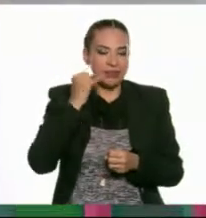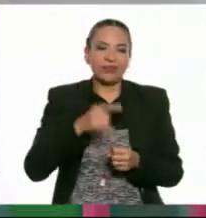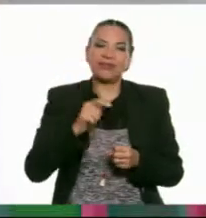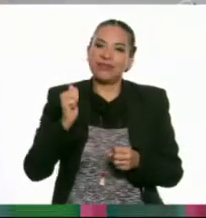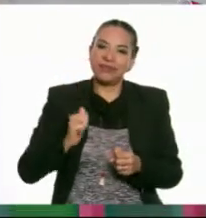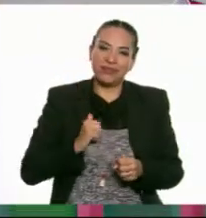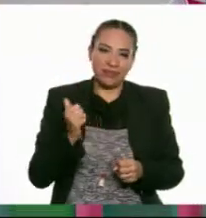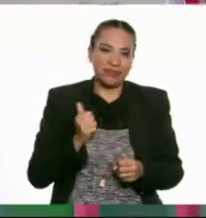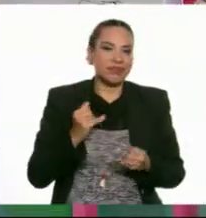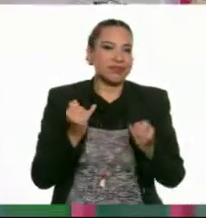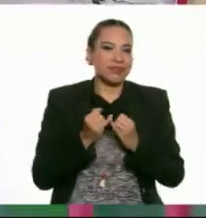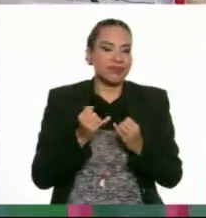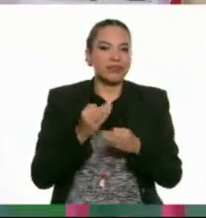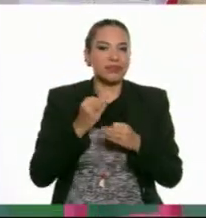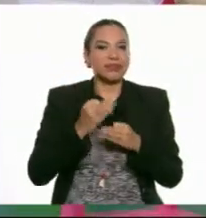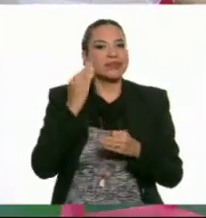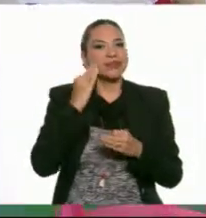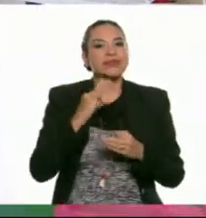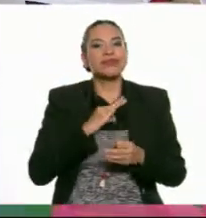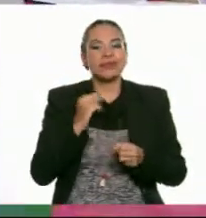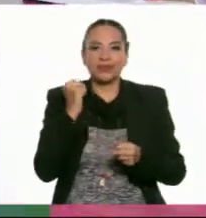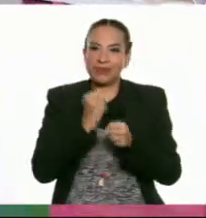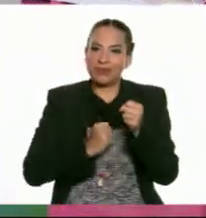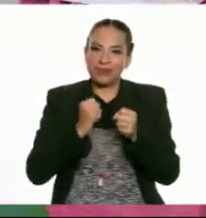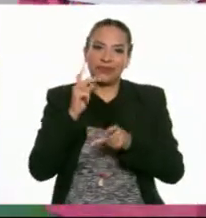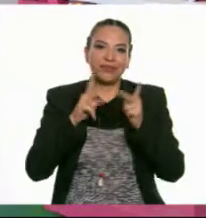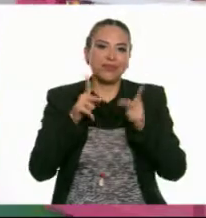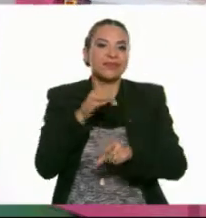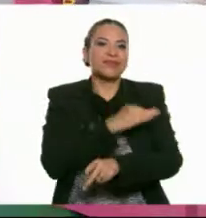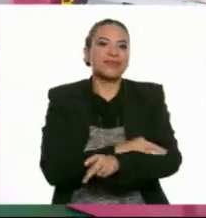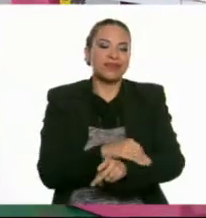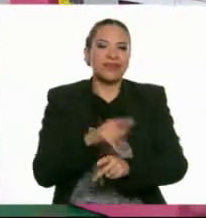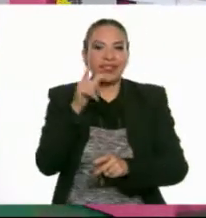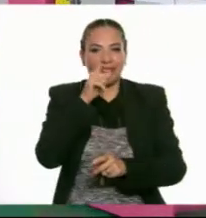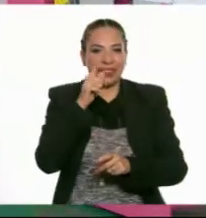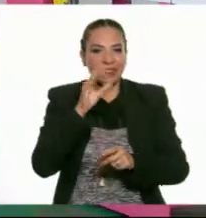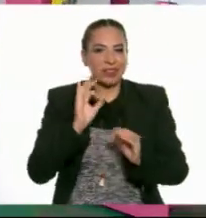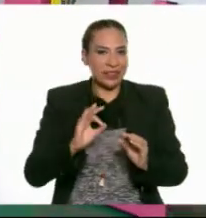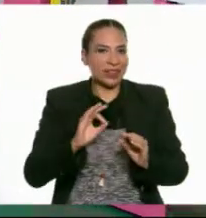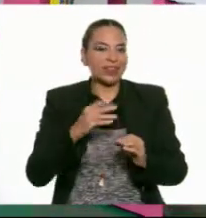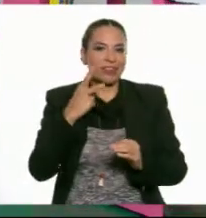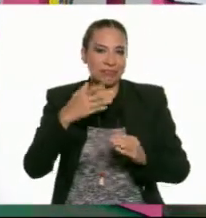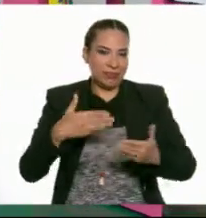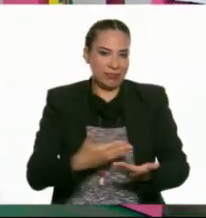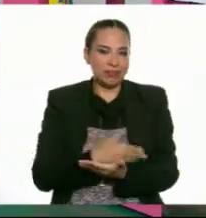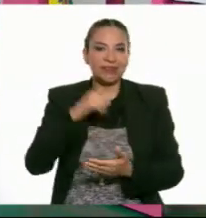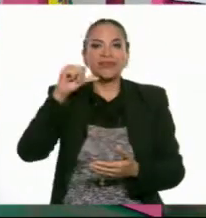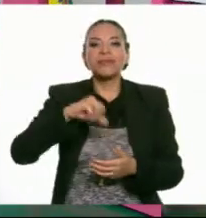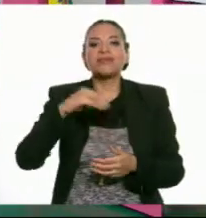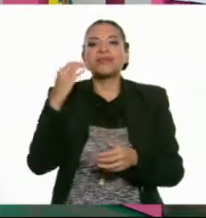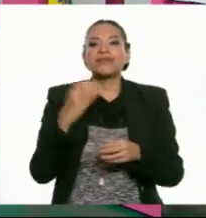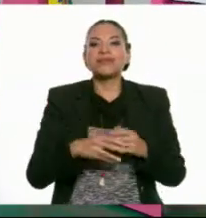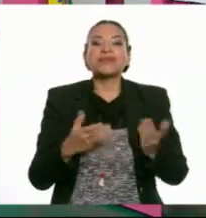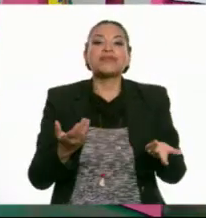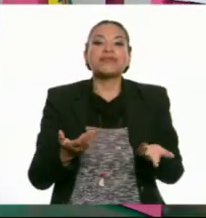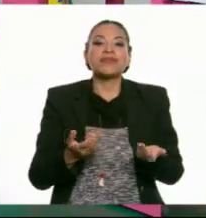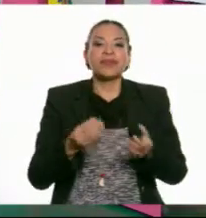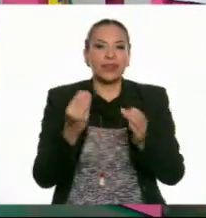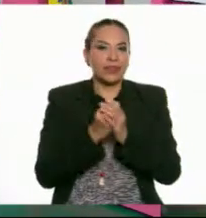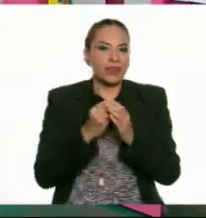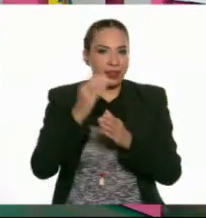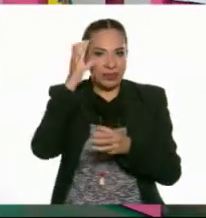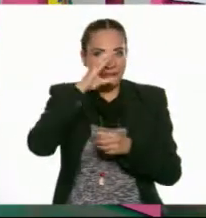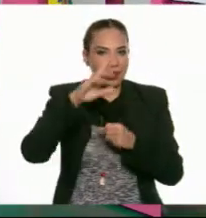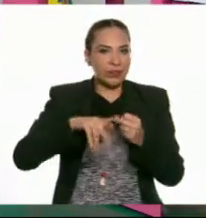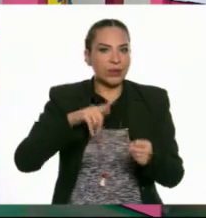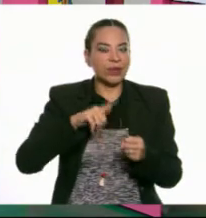aprovecha también este momento para practicarla y platica con tu familia en tu lengua materna. Por hoy, hemos terminado con la clase de